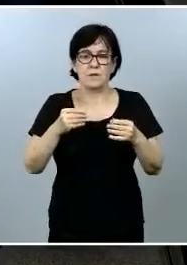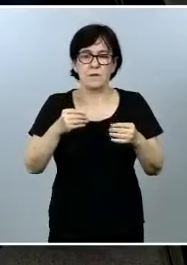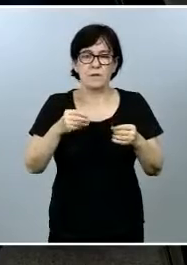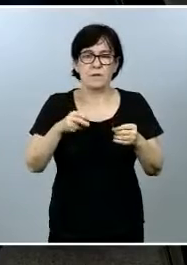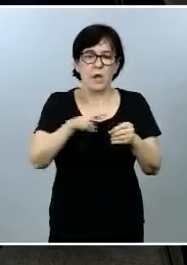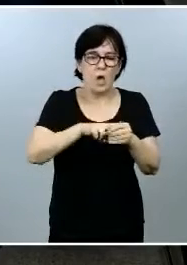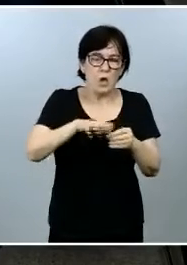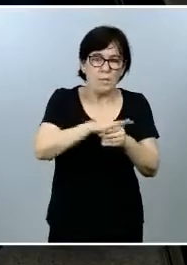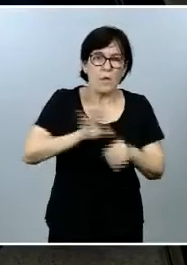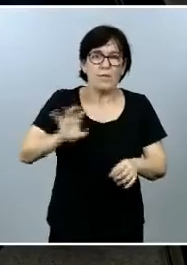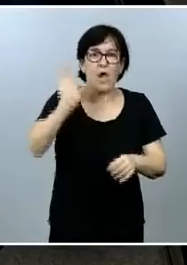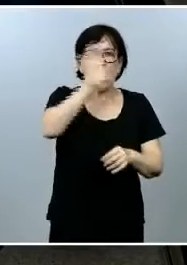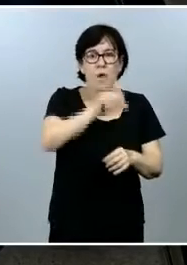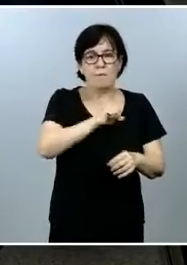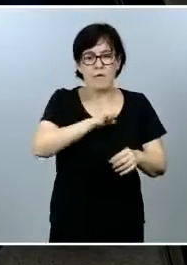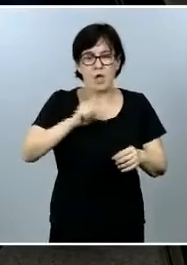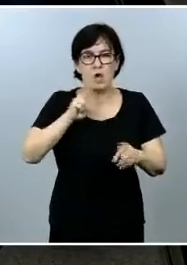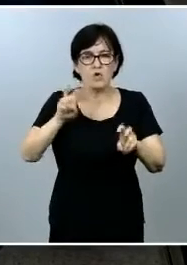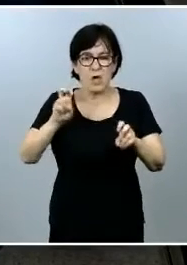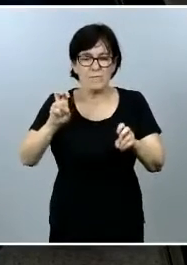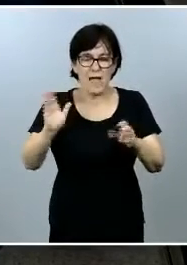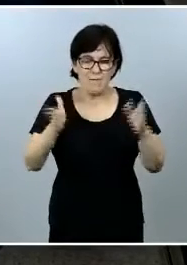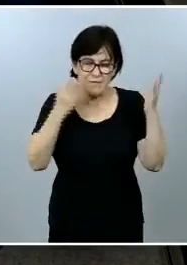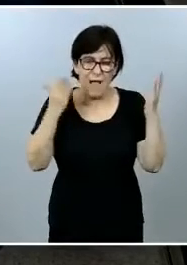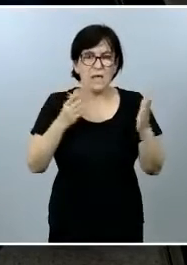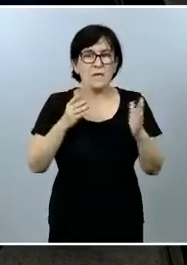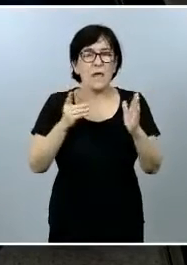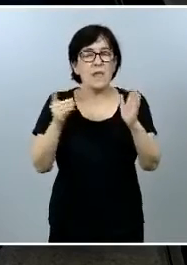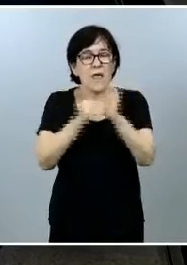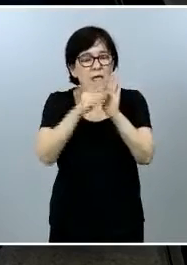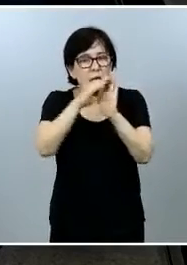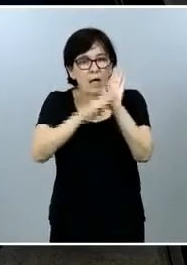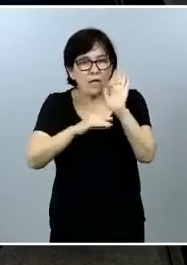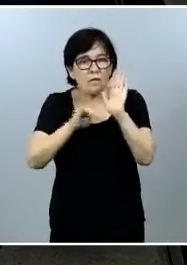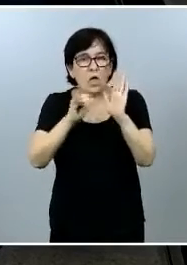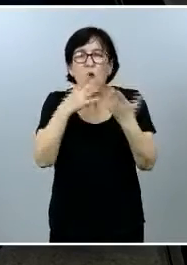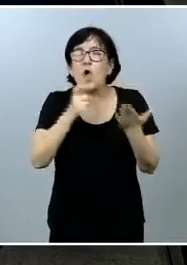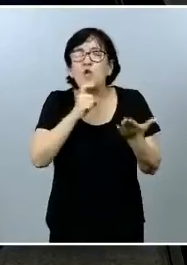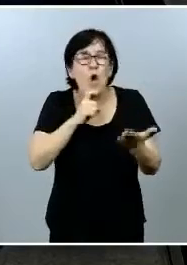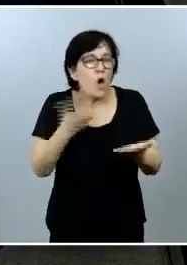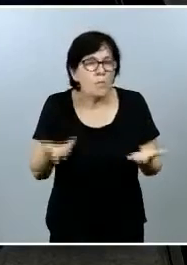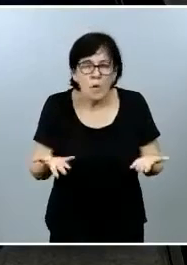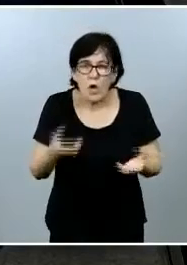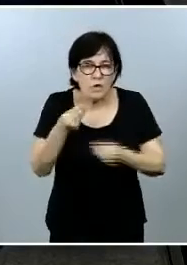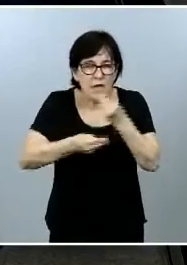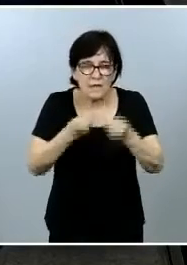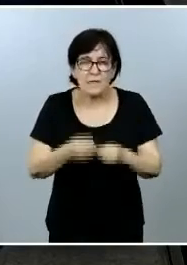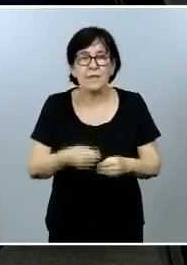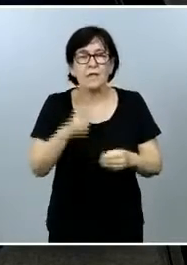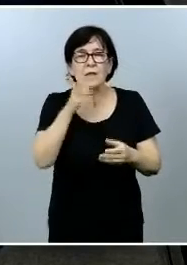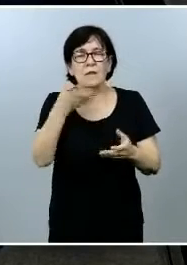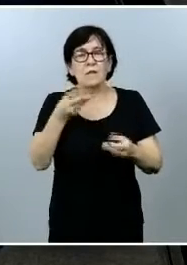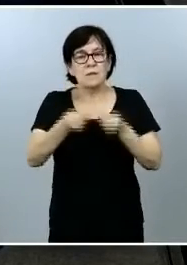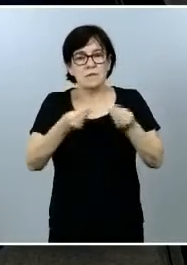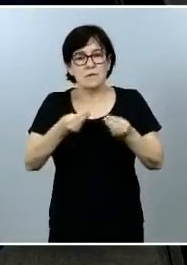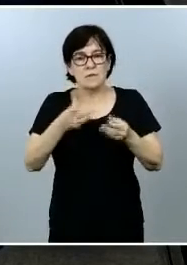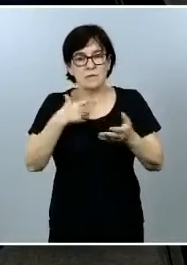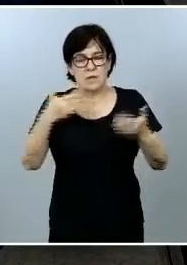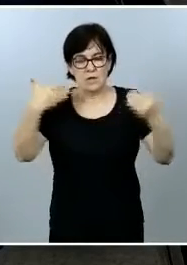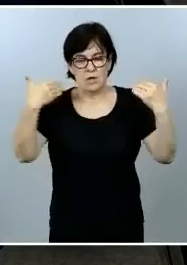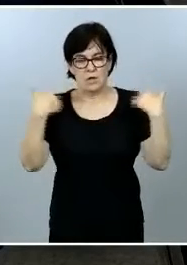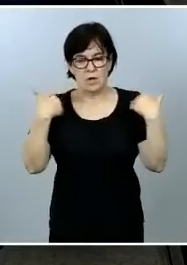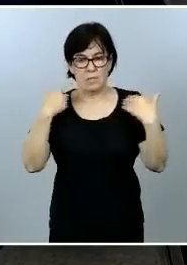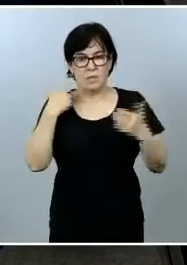autónomas lleguen a esa nueva fase si va a haber algún real decreto o cómo quedaría y qué es lo que ha motivado que el Gobierno acelere el proceso de